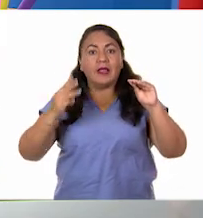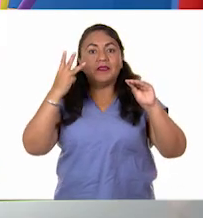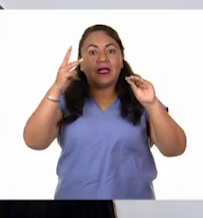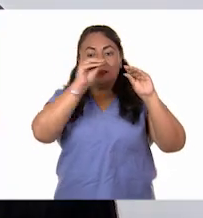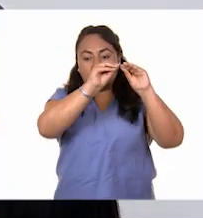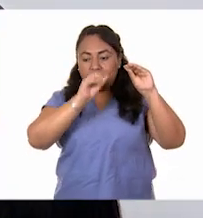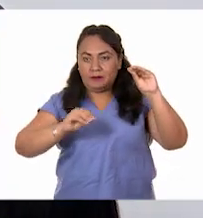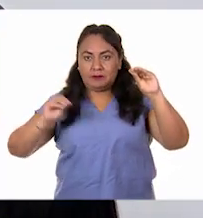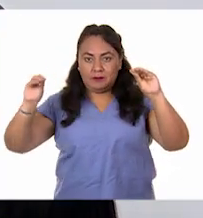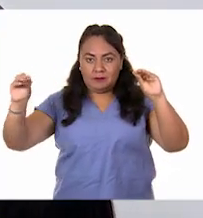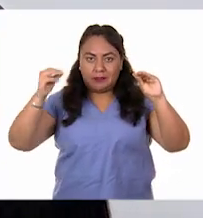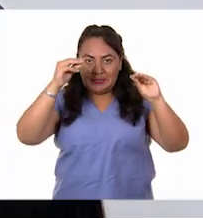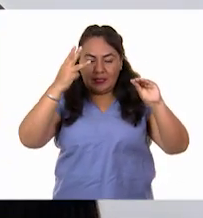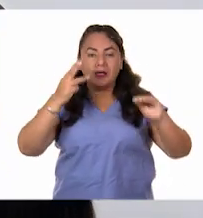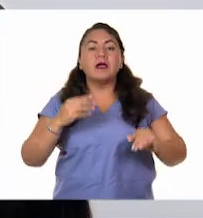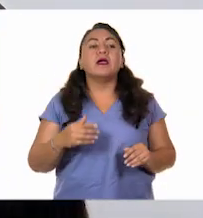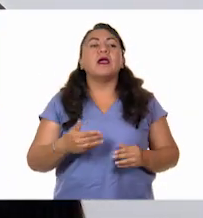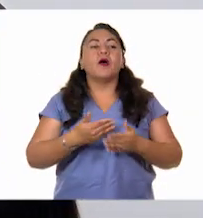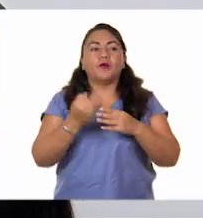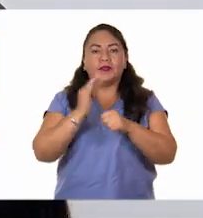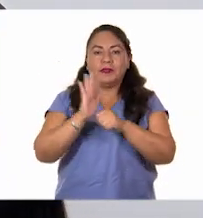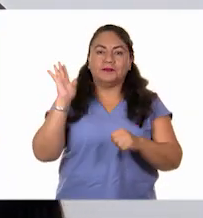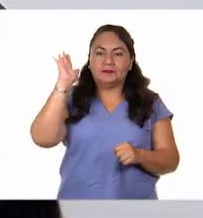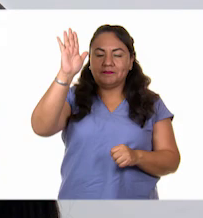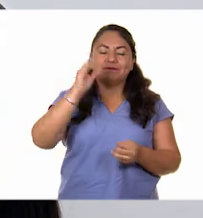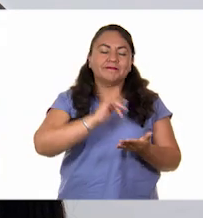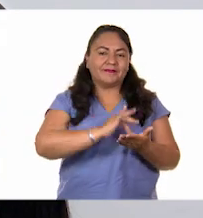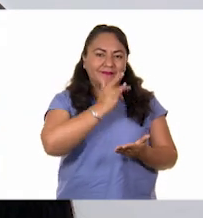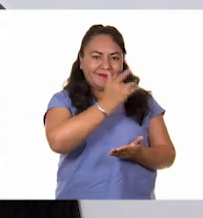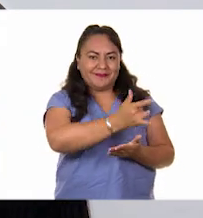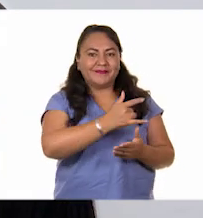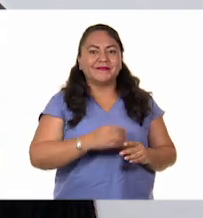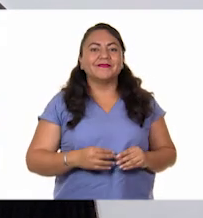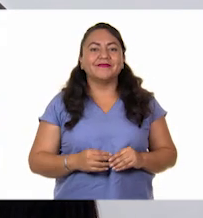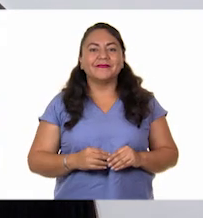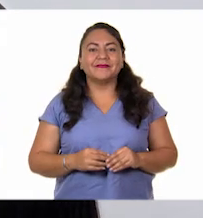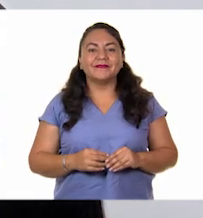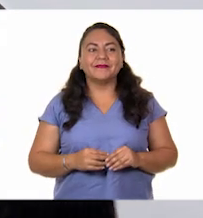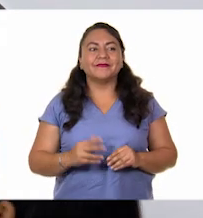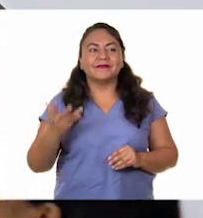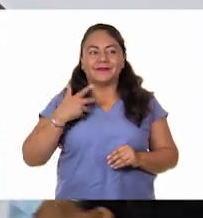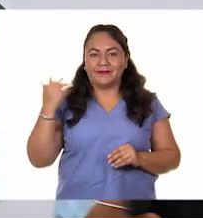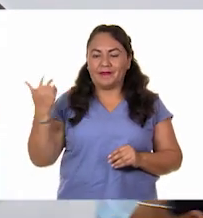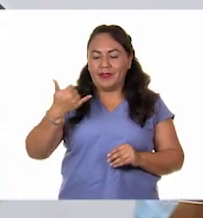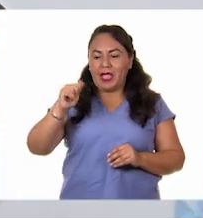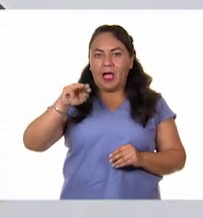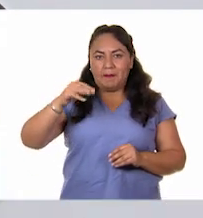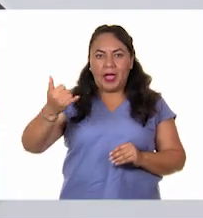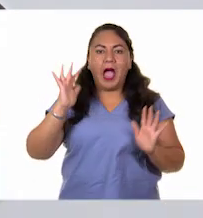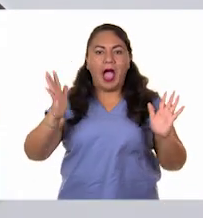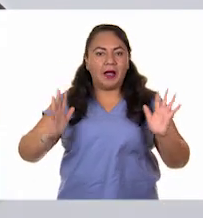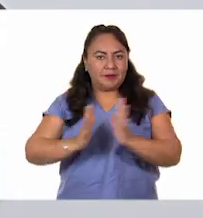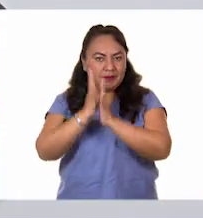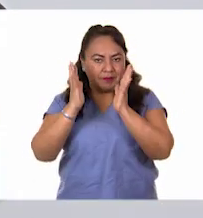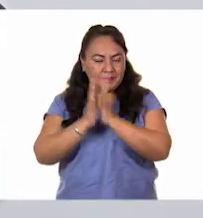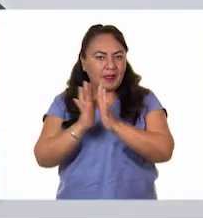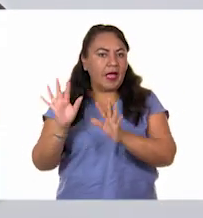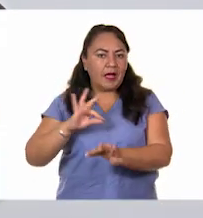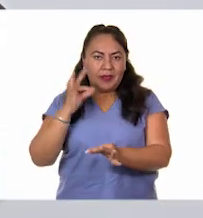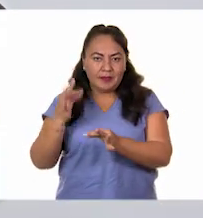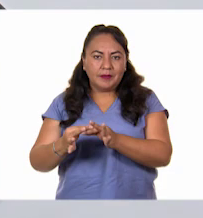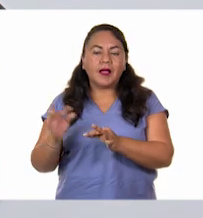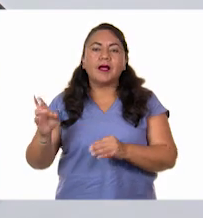bases. Y la colocamos aquí. Gracias, gracias, Larisa. Tenemos a Yami, que ya participó y ya